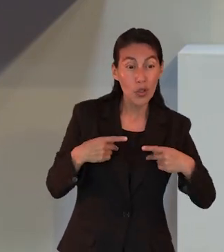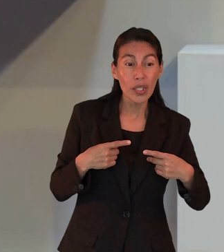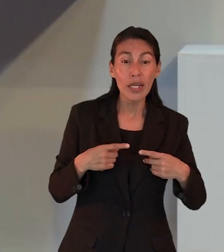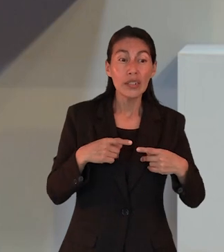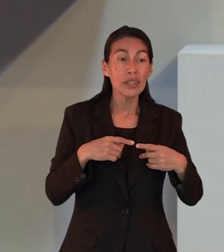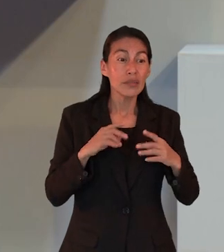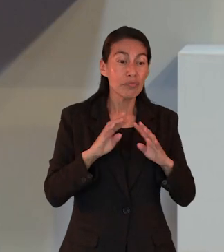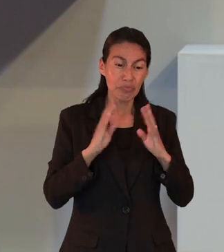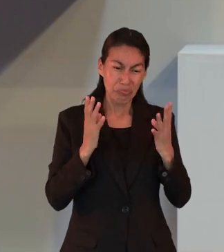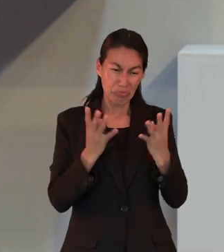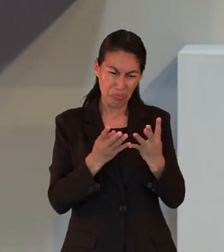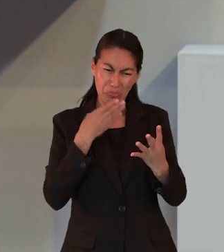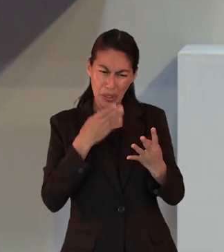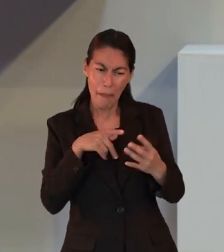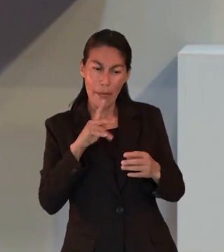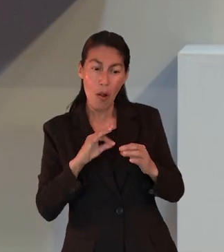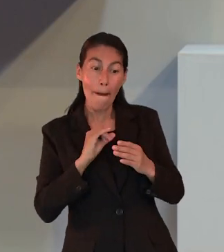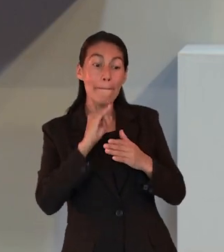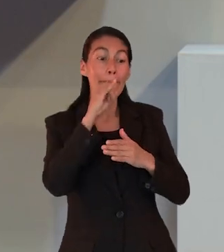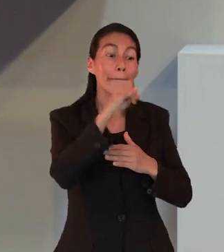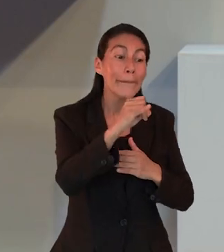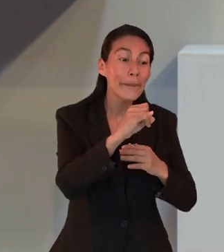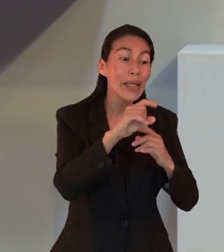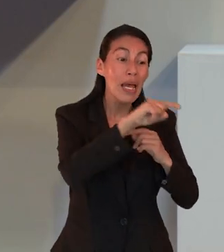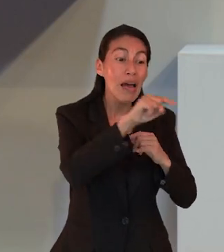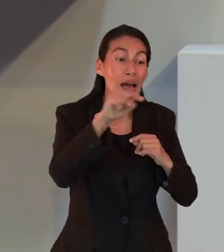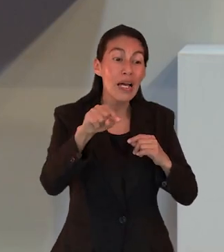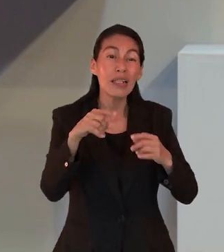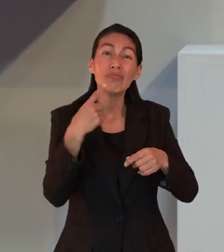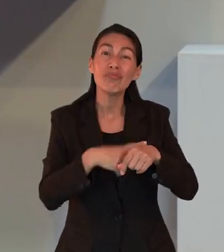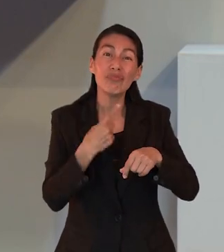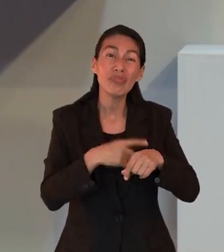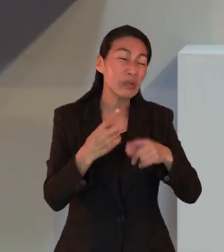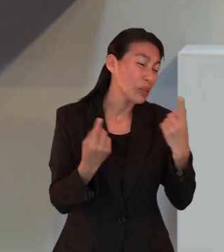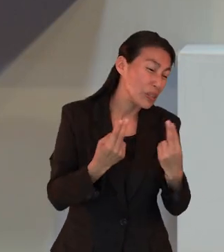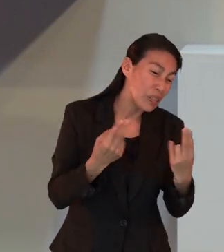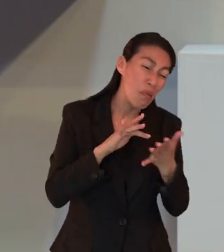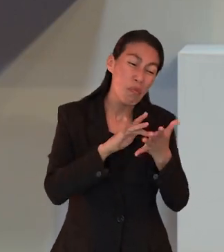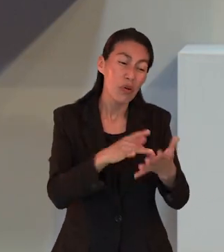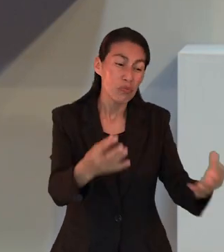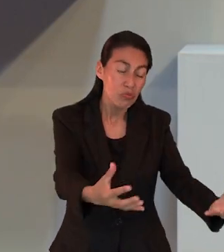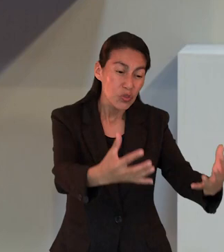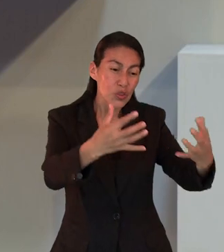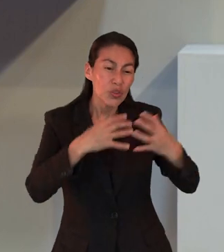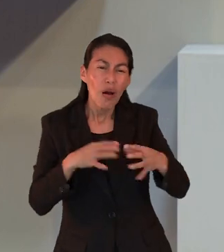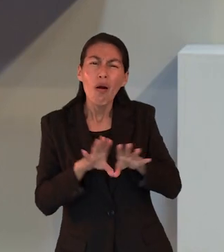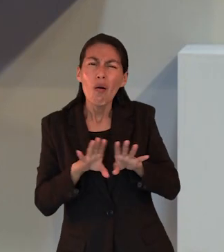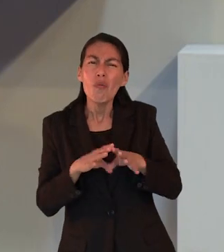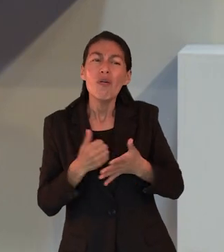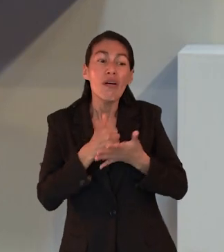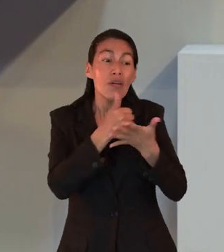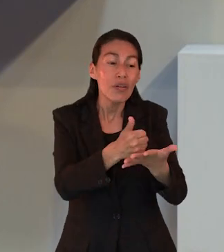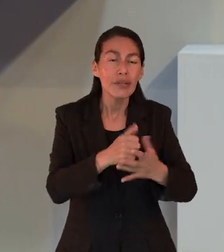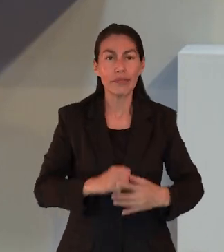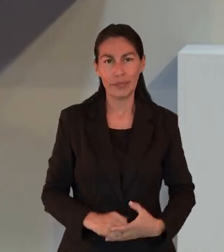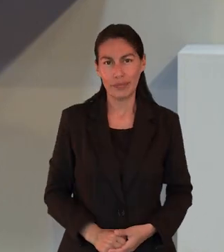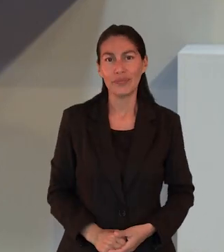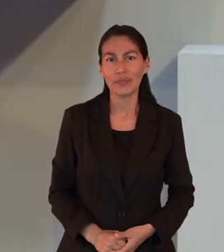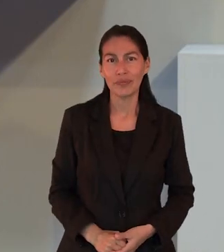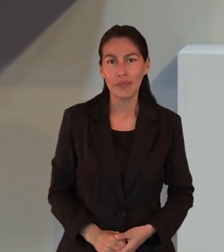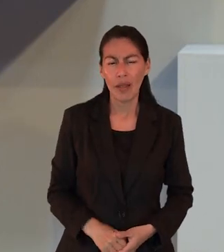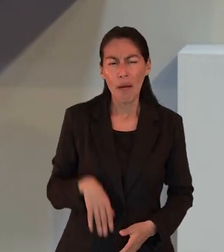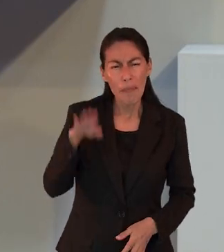así, que llegan a nuestra iglesia o están en nuestro vecindario o que están en nuestra escuela y nosotros no hacemos nada?